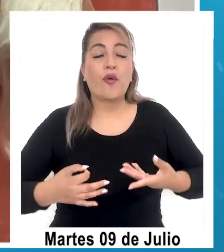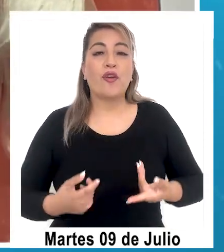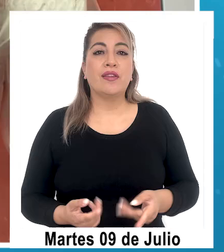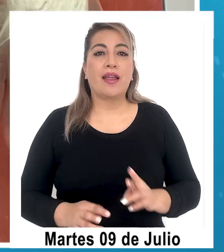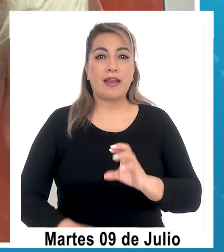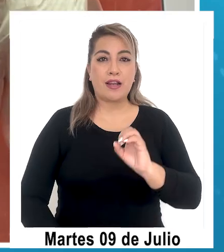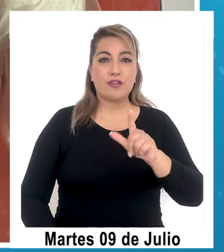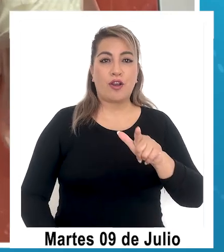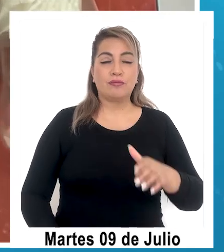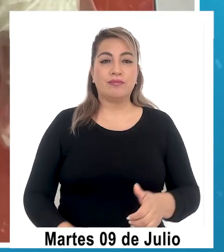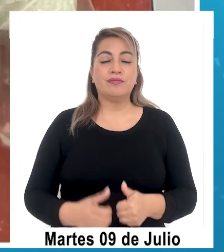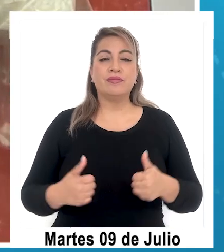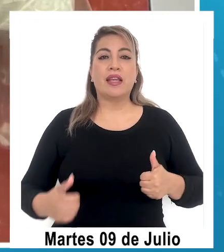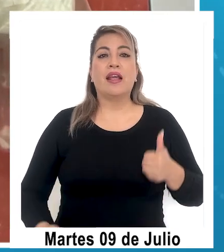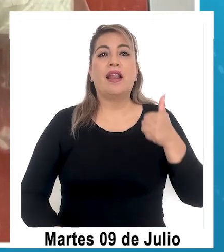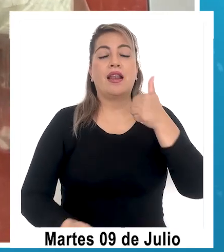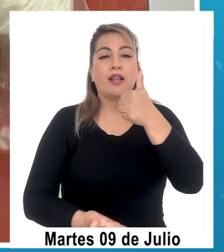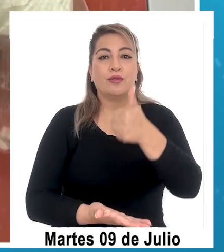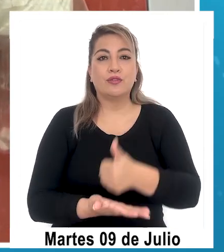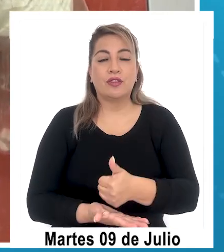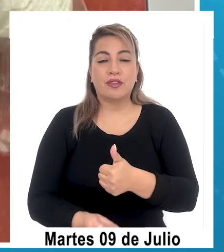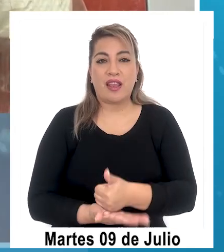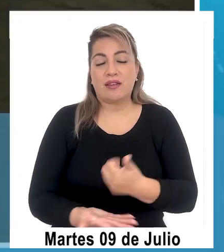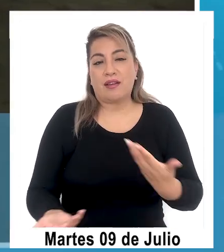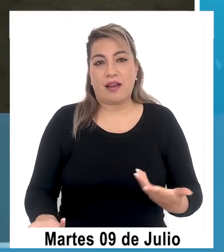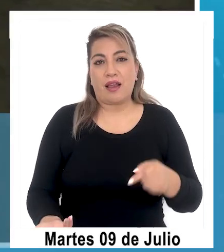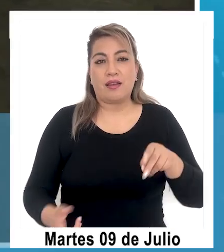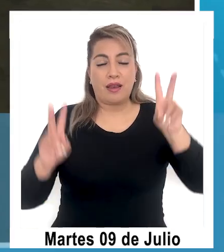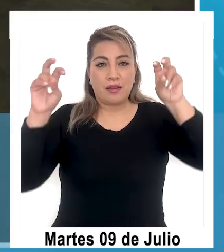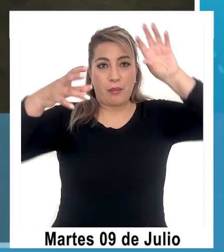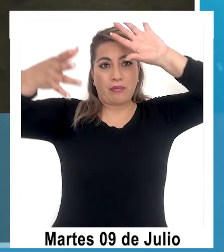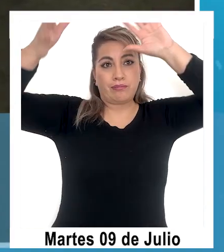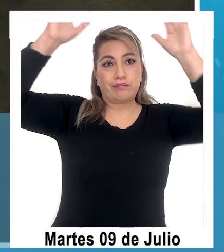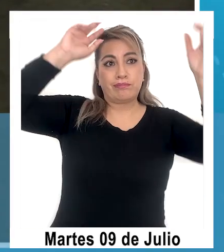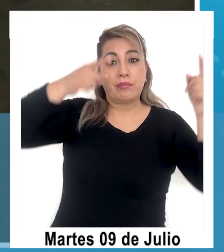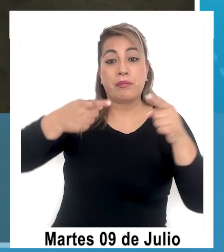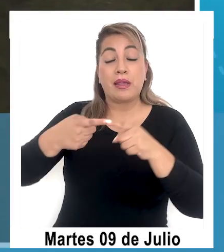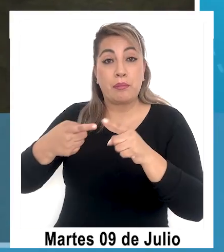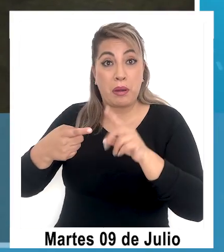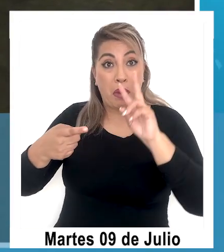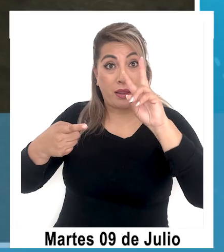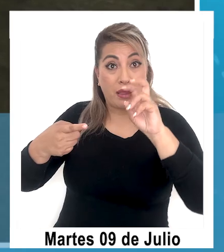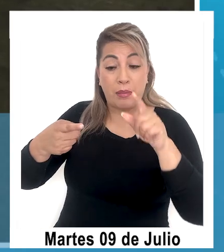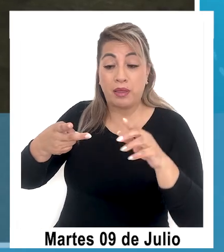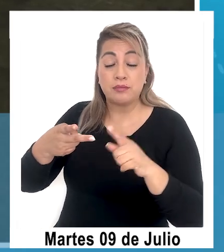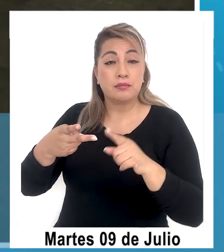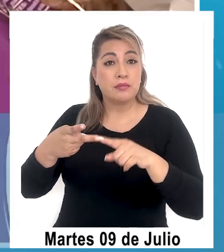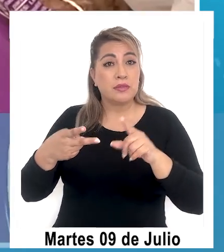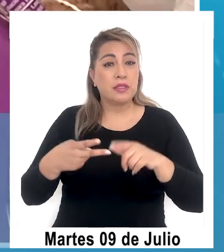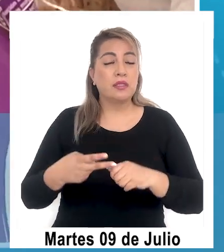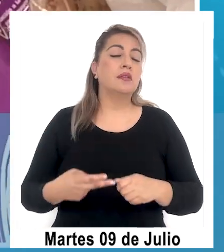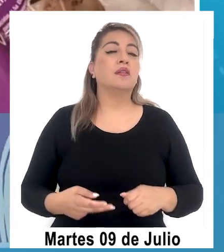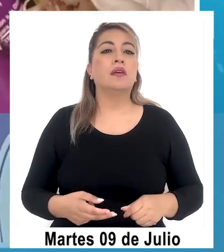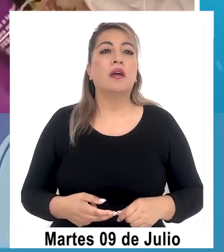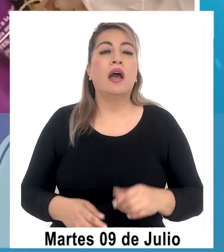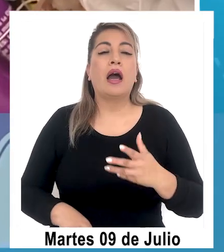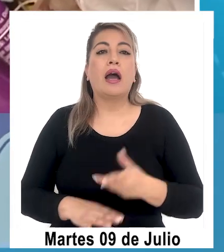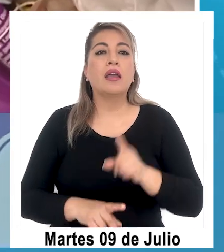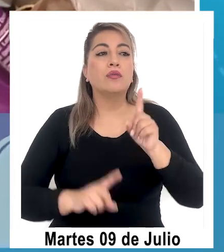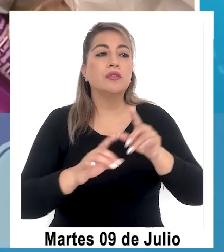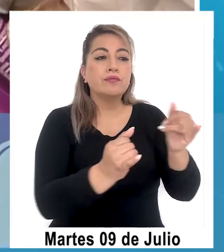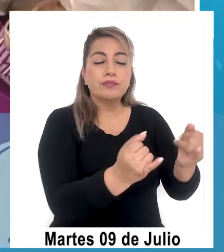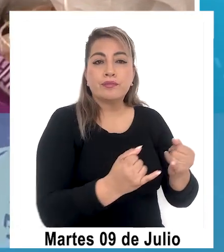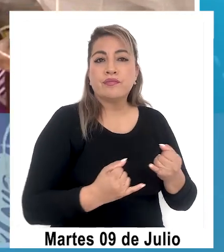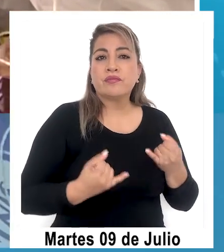el rol que ocupa la autoridad en temas medioambientales. Yo diría que ese es como el primer tema, pero también hemos capturado información